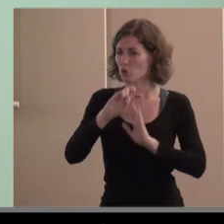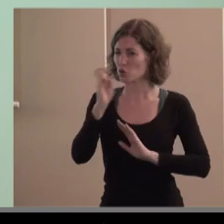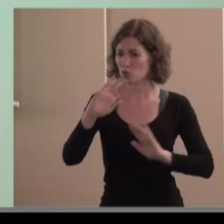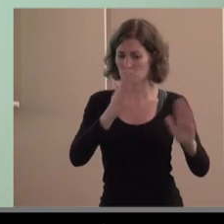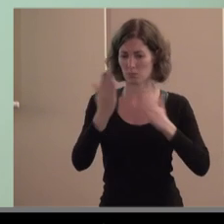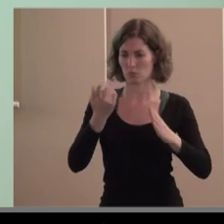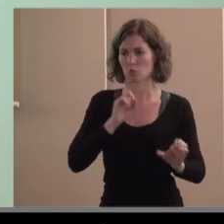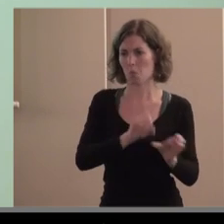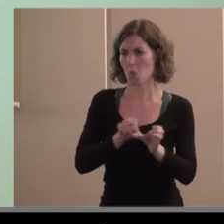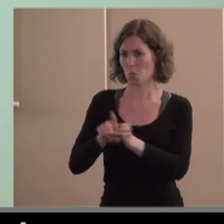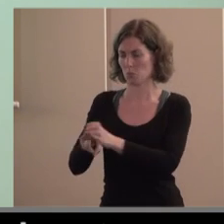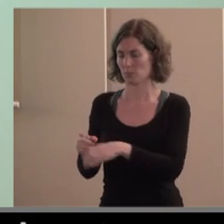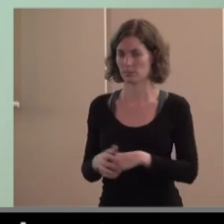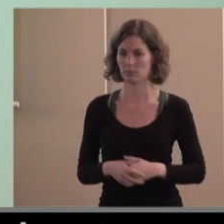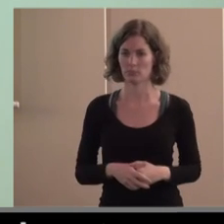cruzar